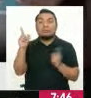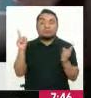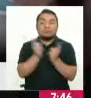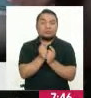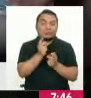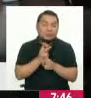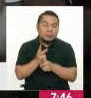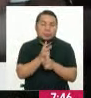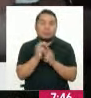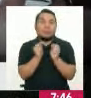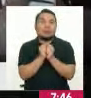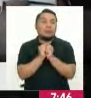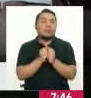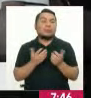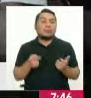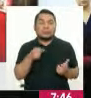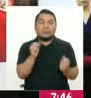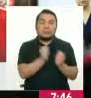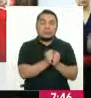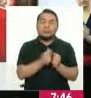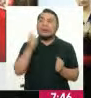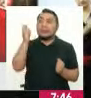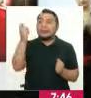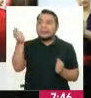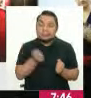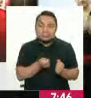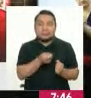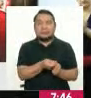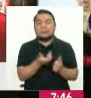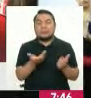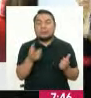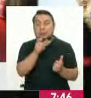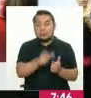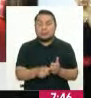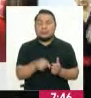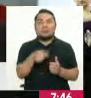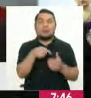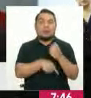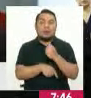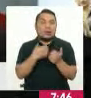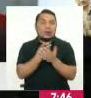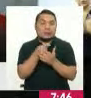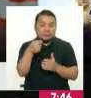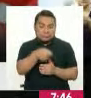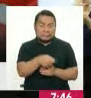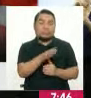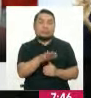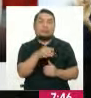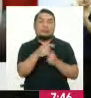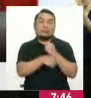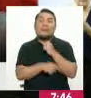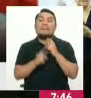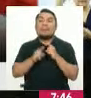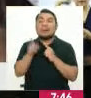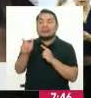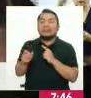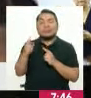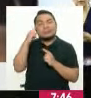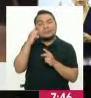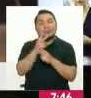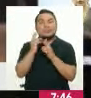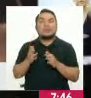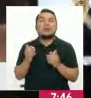asegurar, garantizar la parte de la entrega, que es la parte económica, se están realizando acciones de